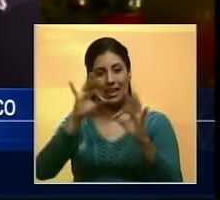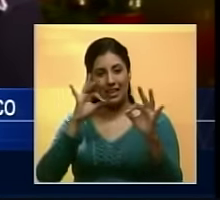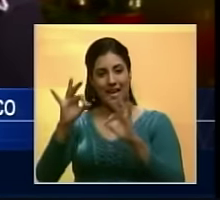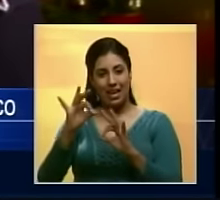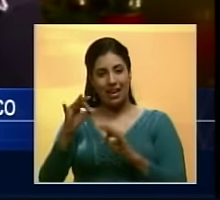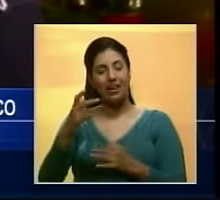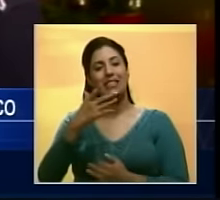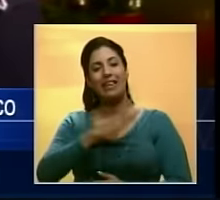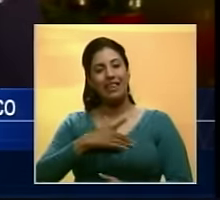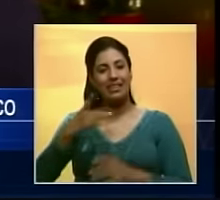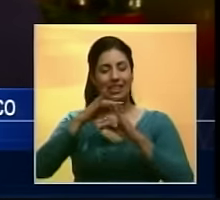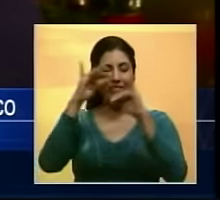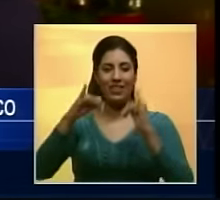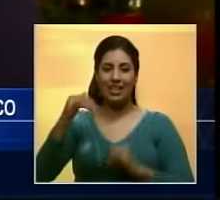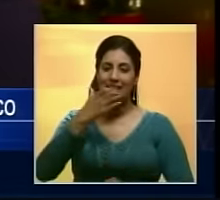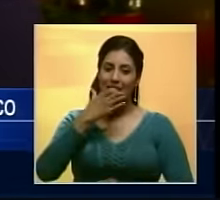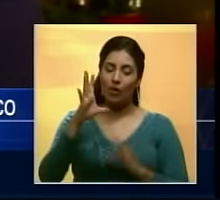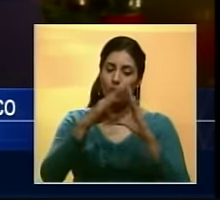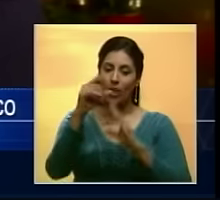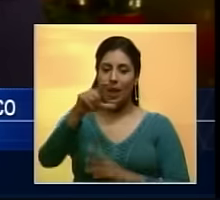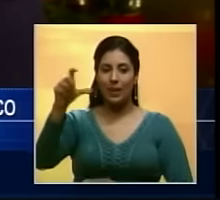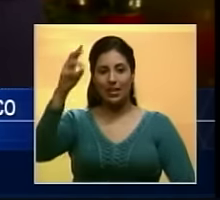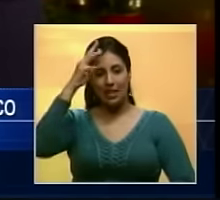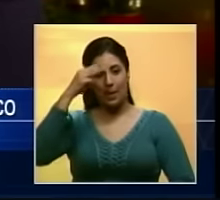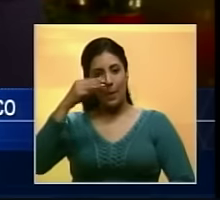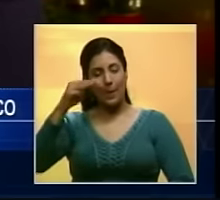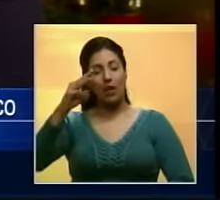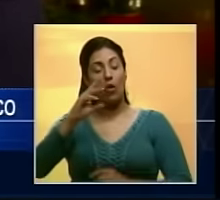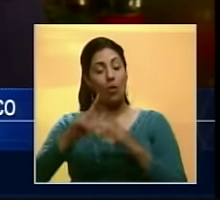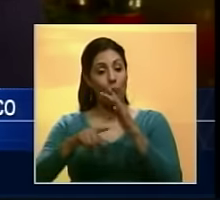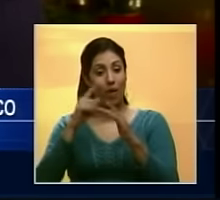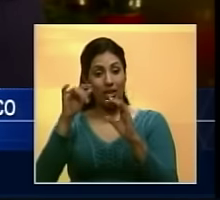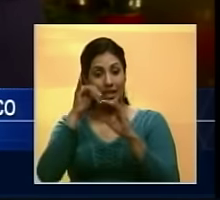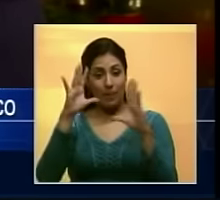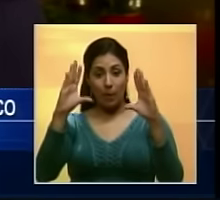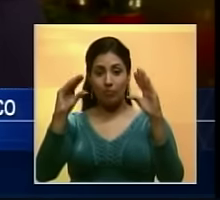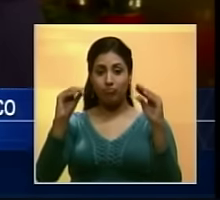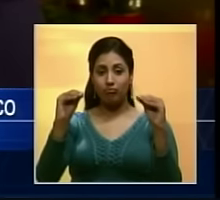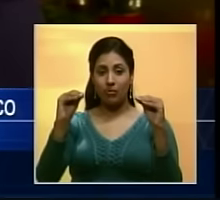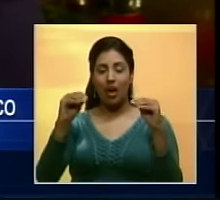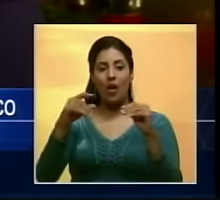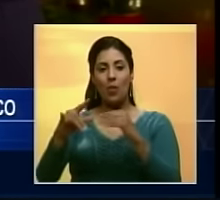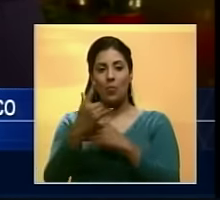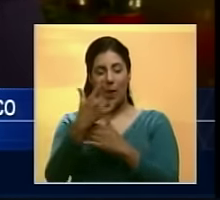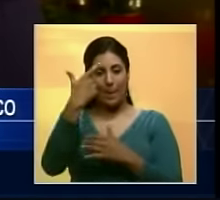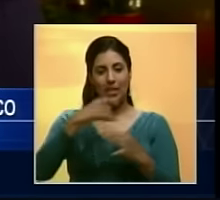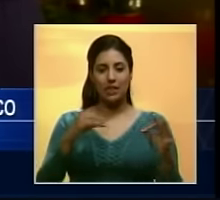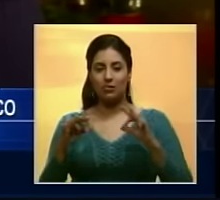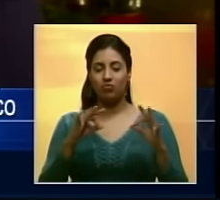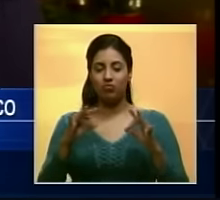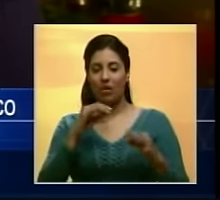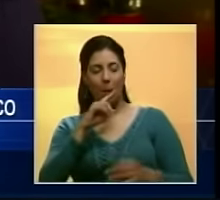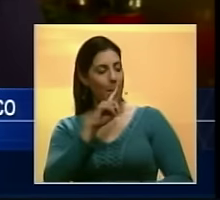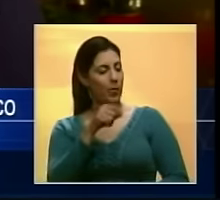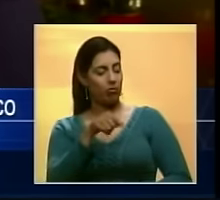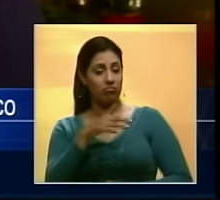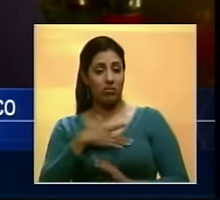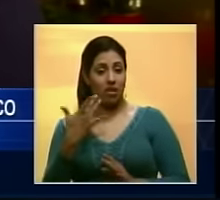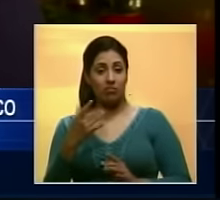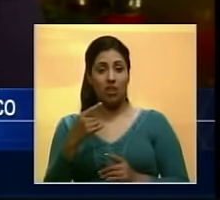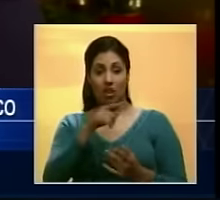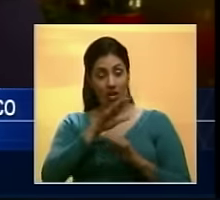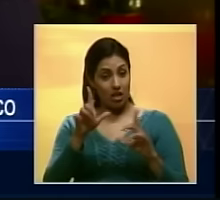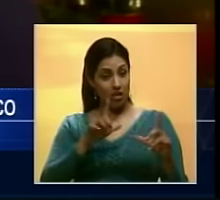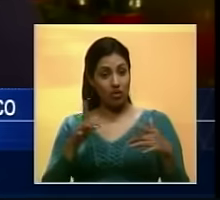Deseándoles felices fiestas a todos los mexicanos Una vez que las cámaras se apagan aparece el personaje Preguntándole de forma